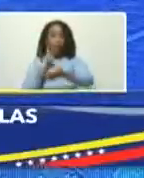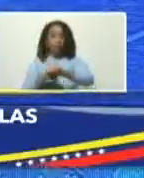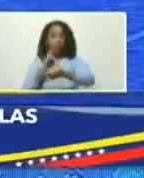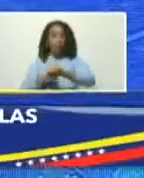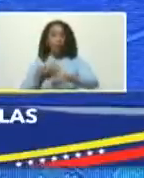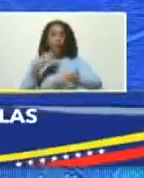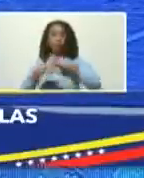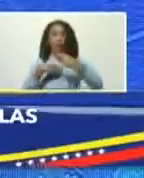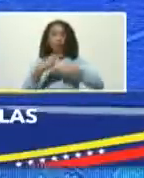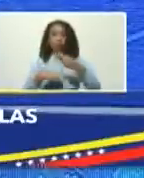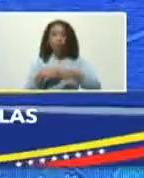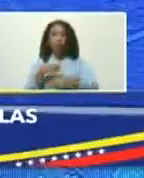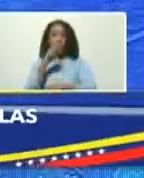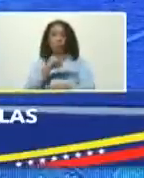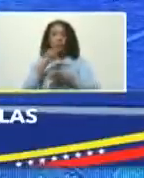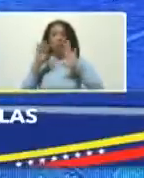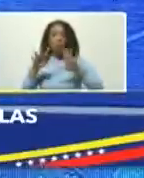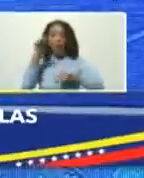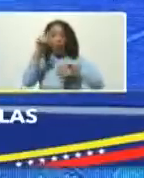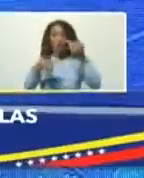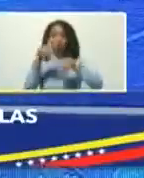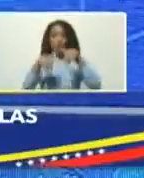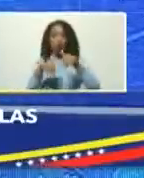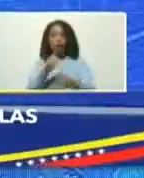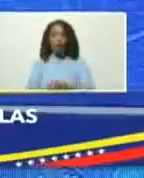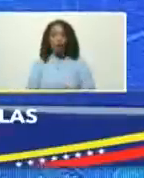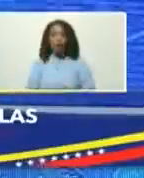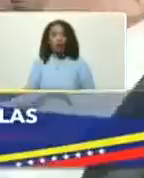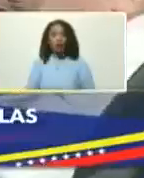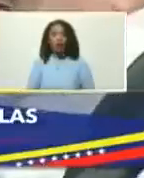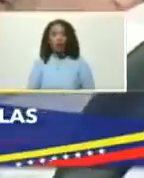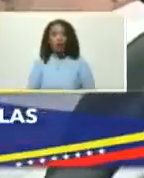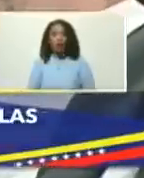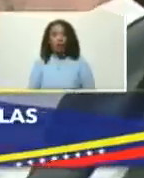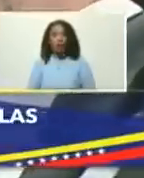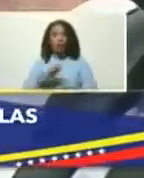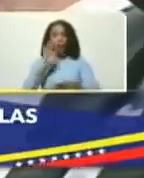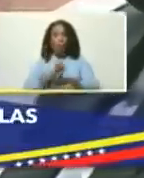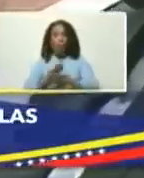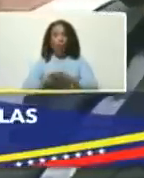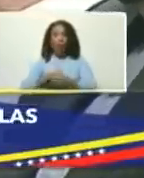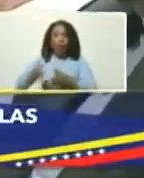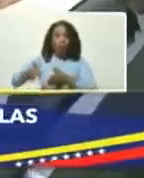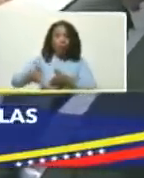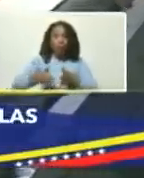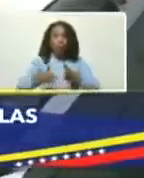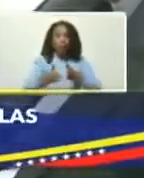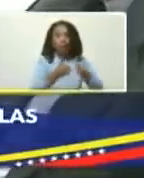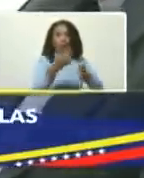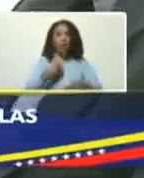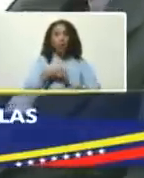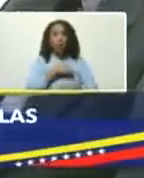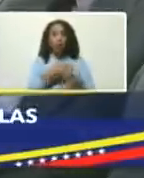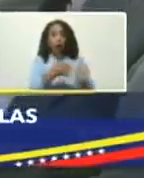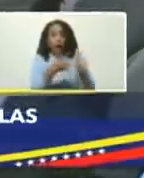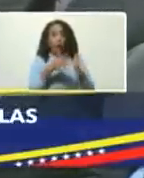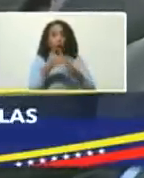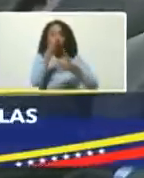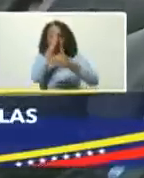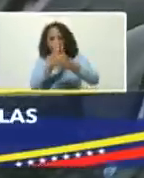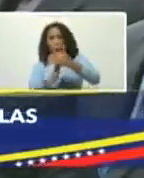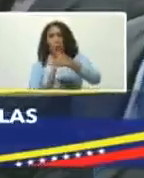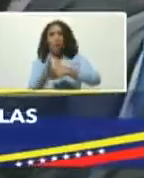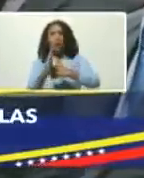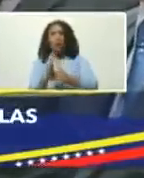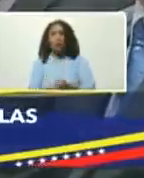revolución 29 elecciones por el carril nosotros nosotros hemos ganado humildemente